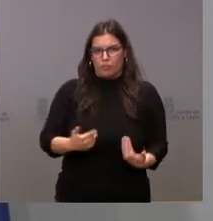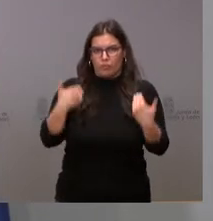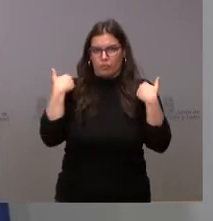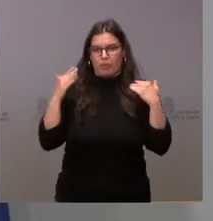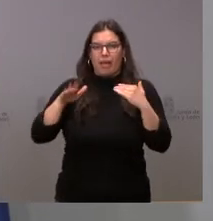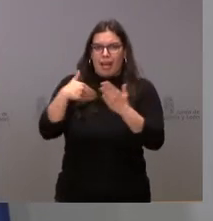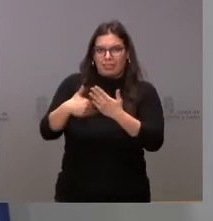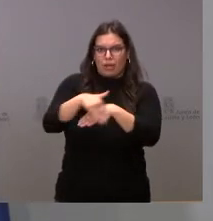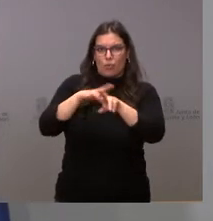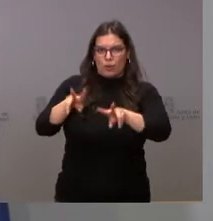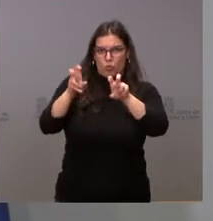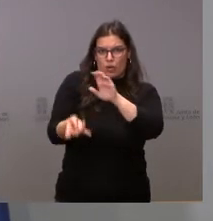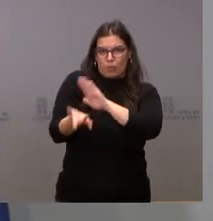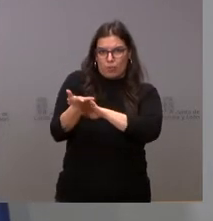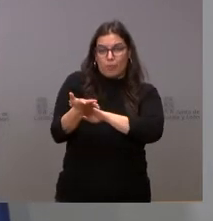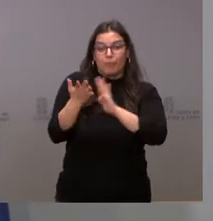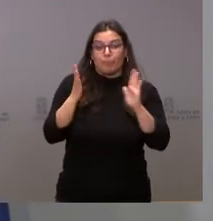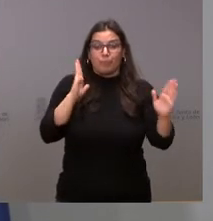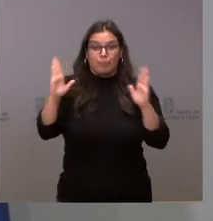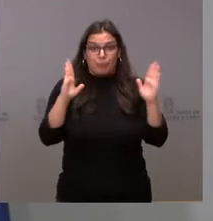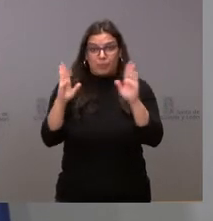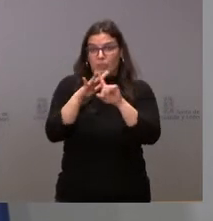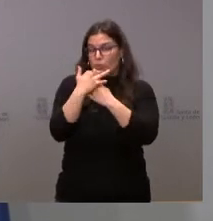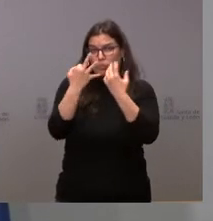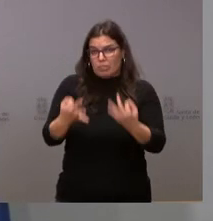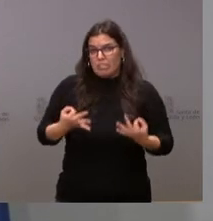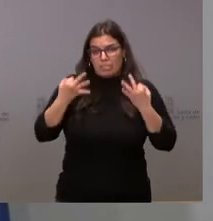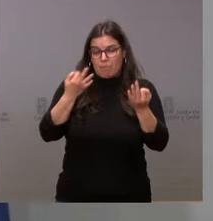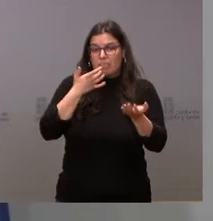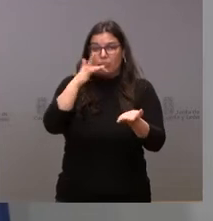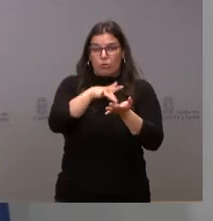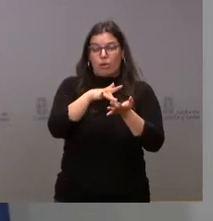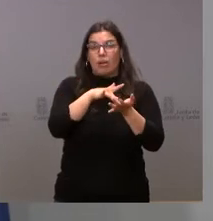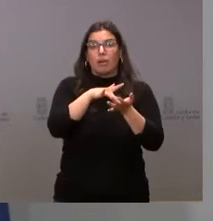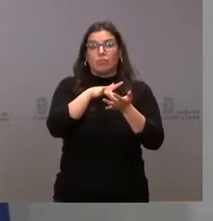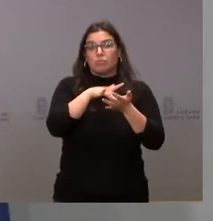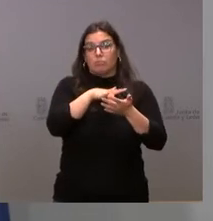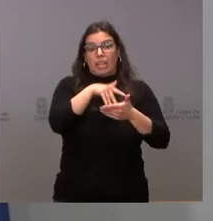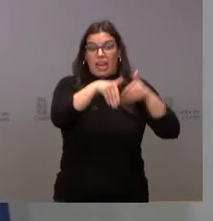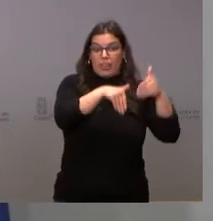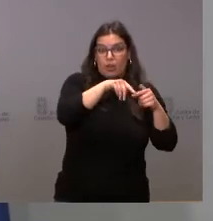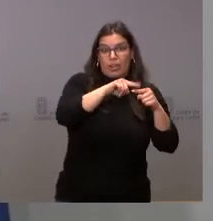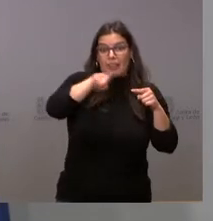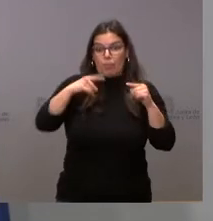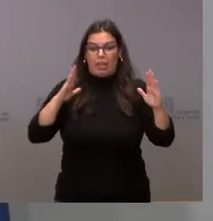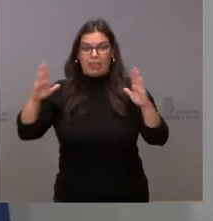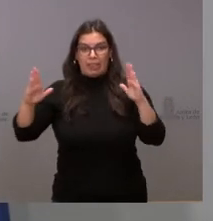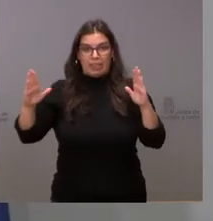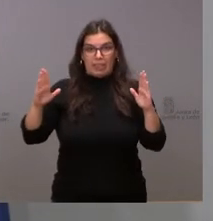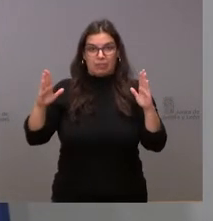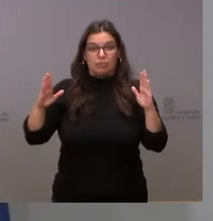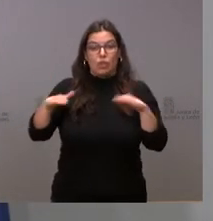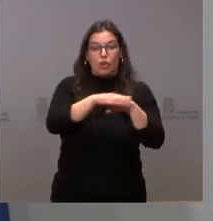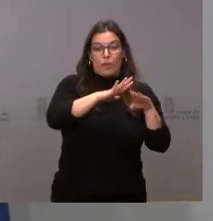periodo. Son circunstancias que se producen siempre después de cualquier proceso electoral. El Gobierno entra en